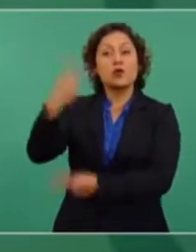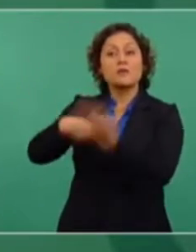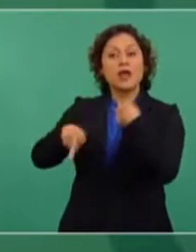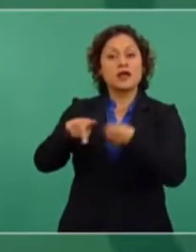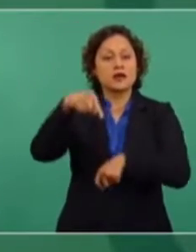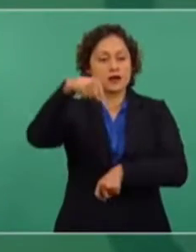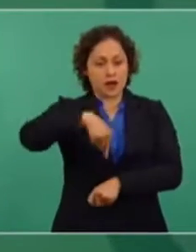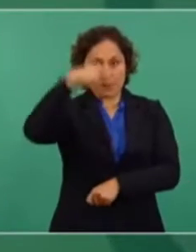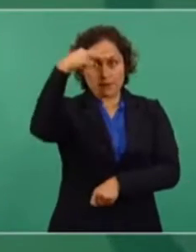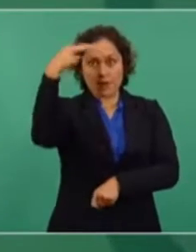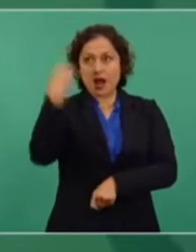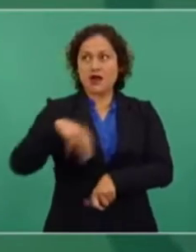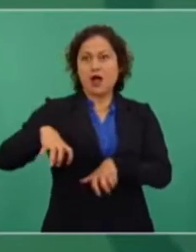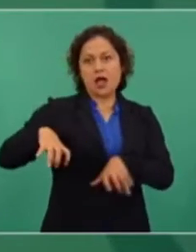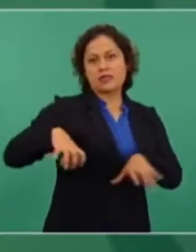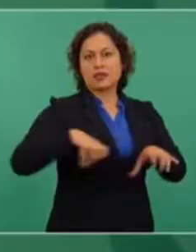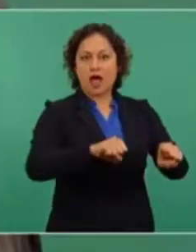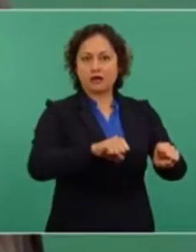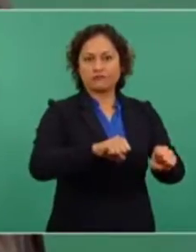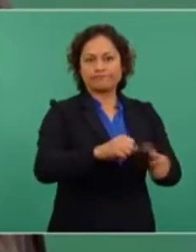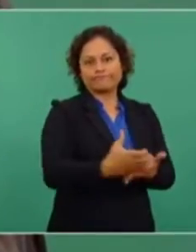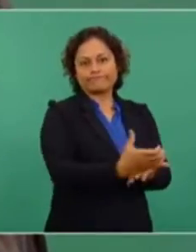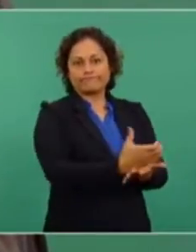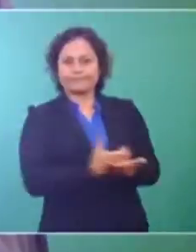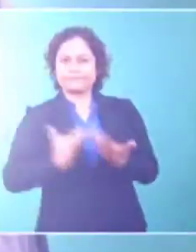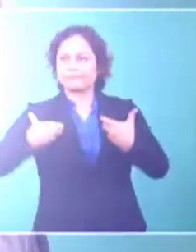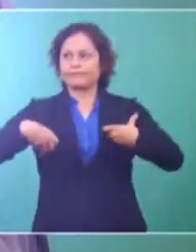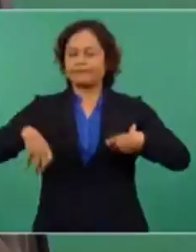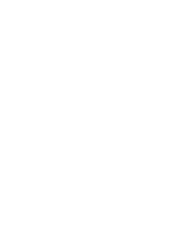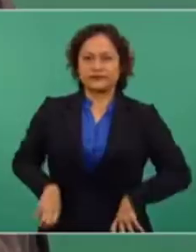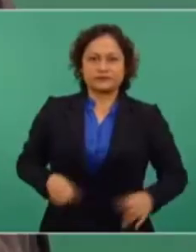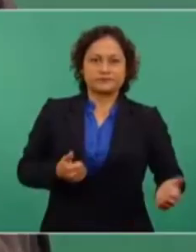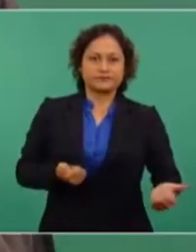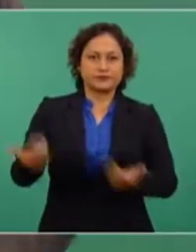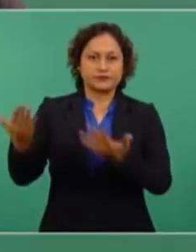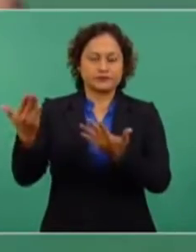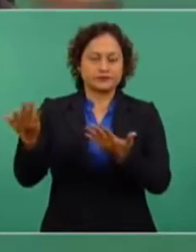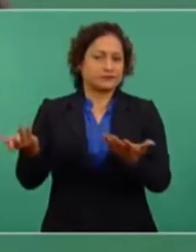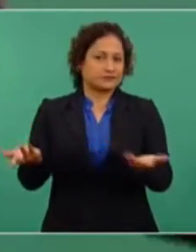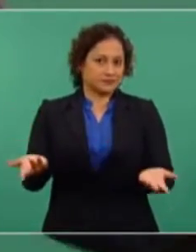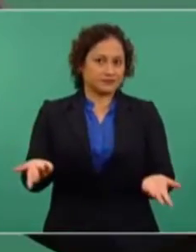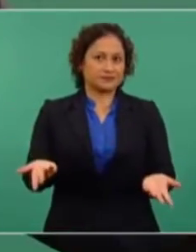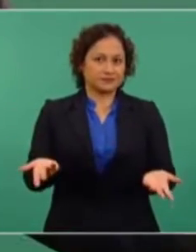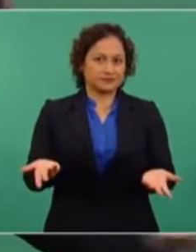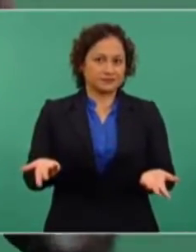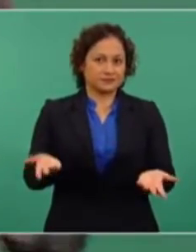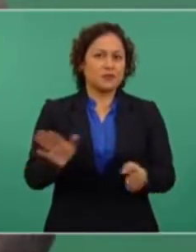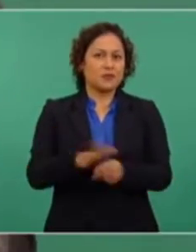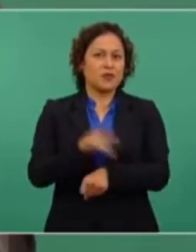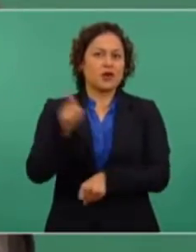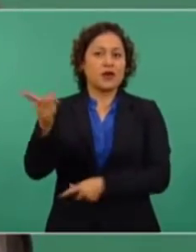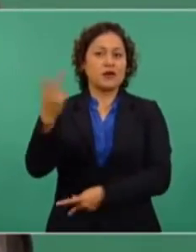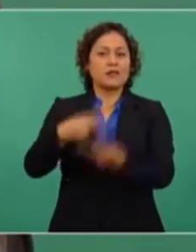económica, cuando eran los que mandaban,